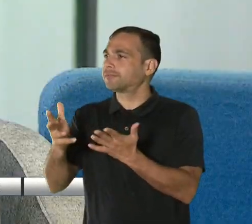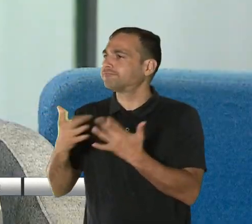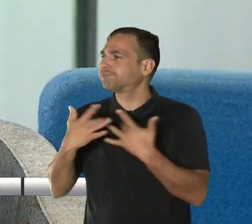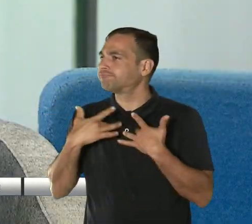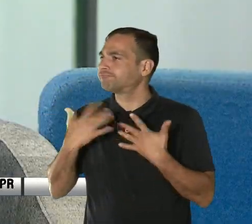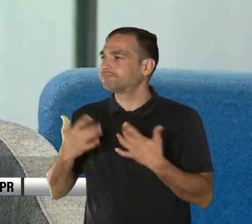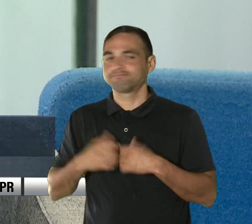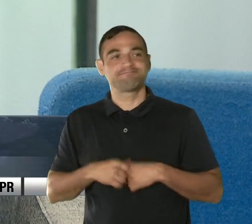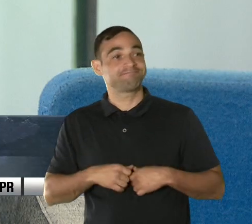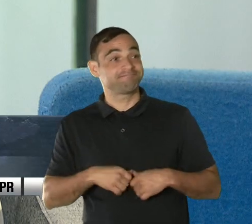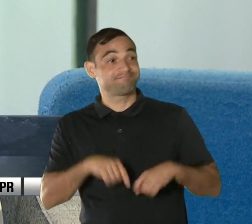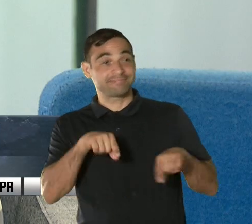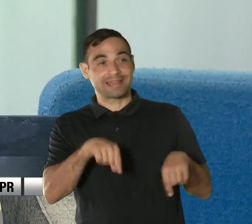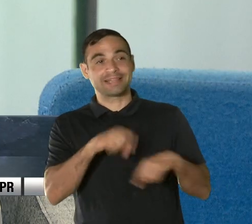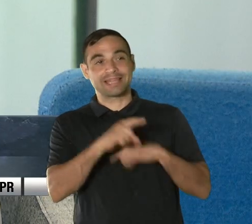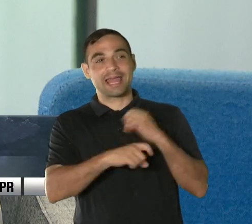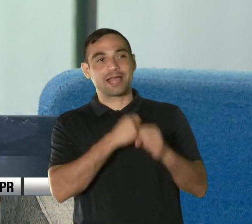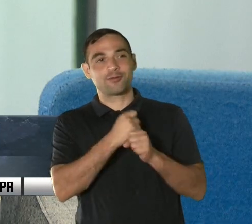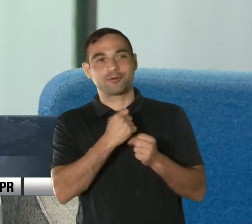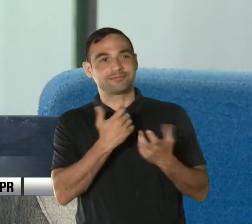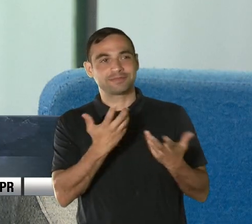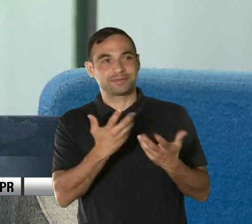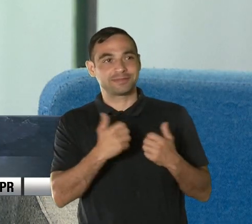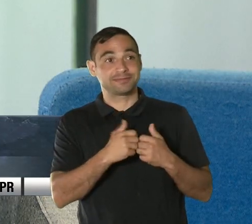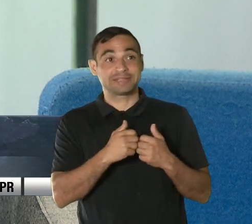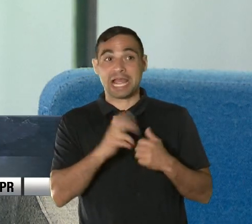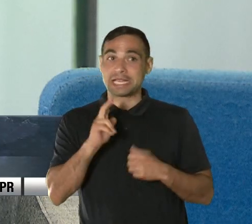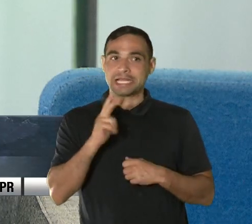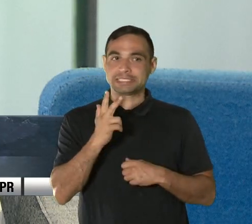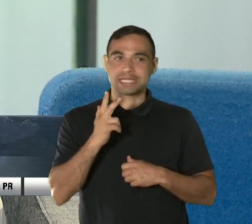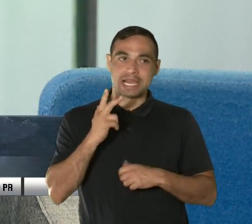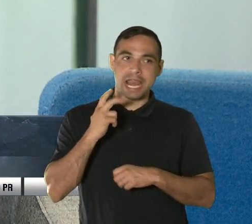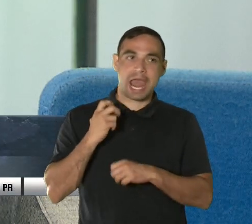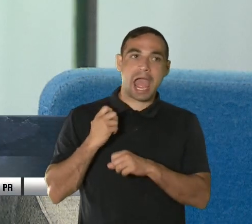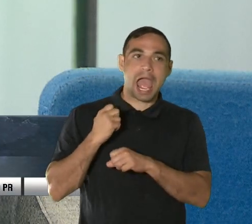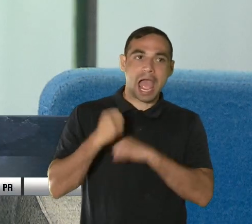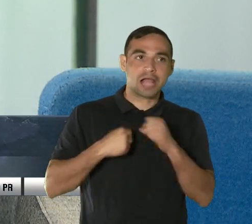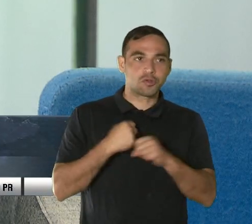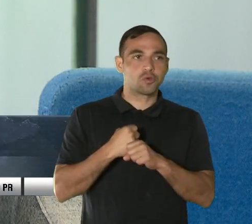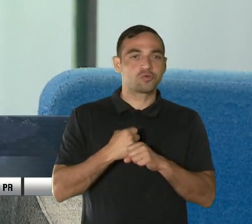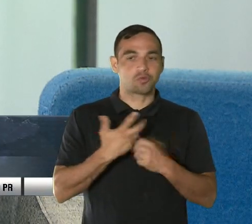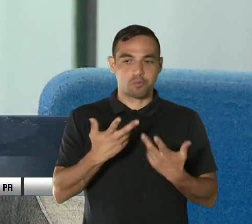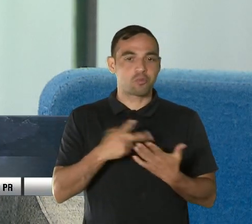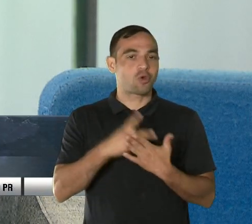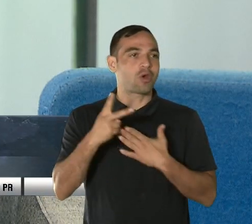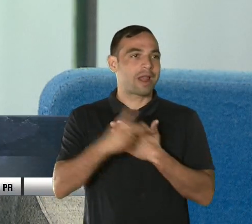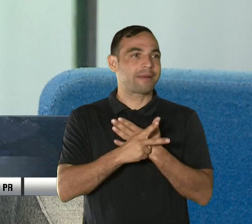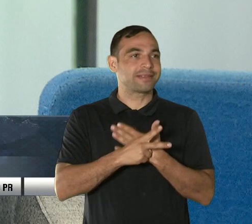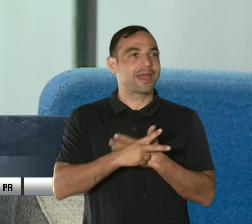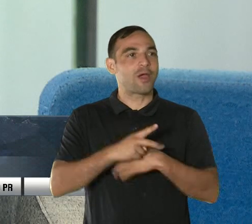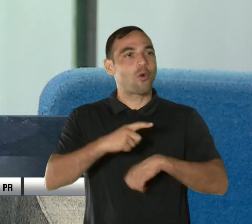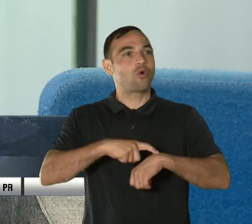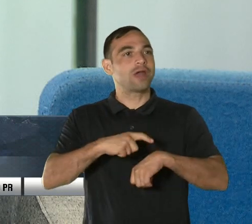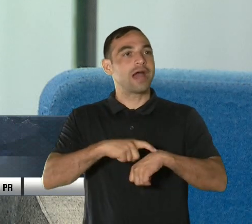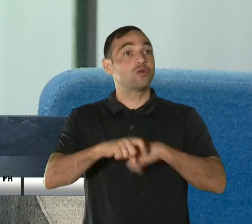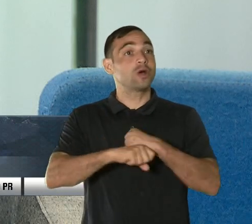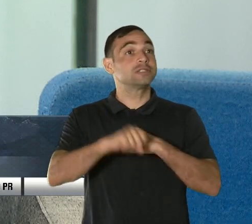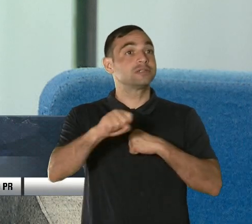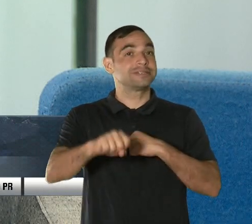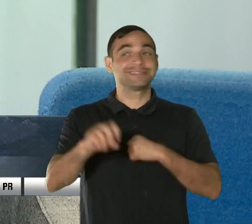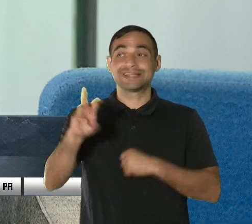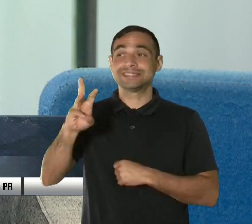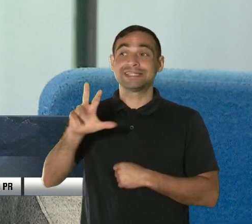este año nosotros estamos implementando por tercer año consecutivo este programa de horario escolar extendido en 627